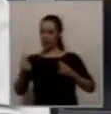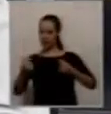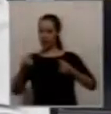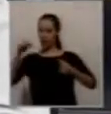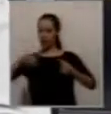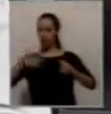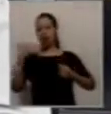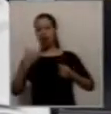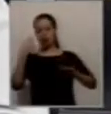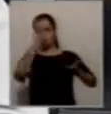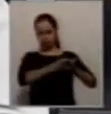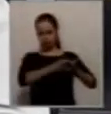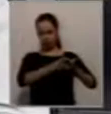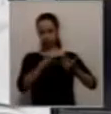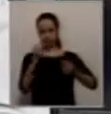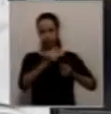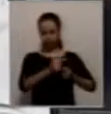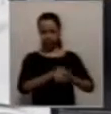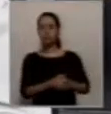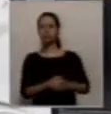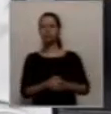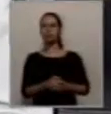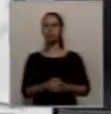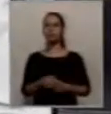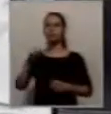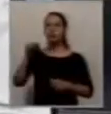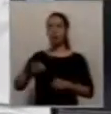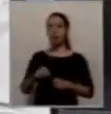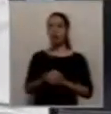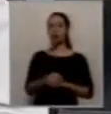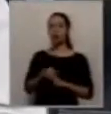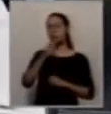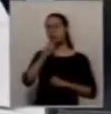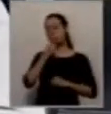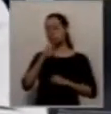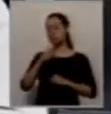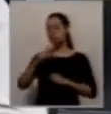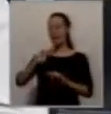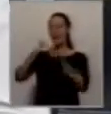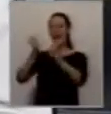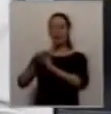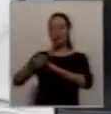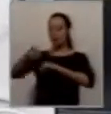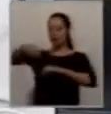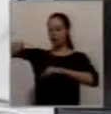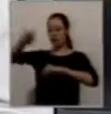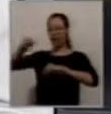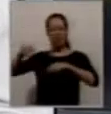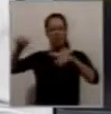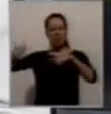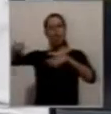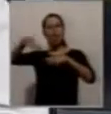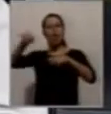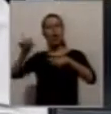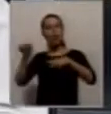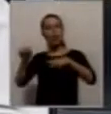y de aire libre, de medio ambiente y de mejoras, frente a lo que es hoy el matadero y con las consecuencias del matadero, de olor, de agua y